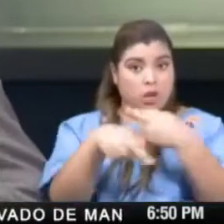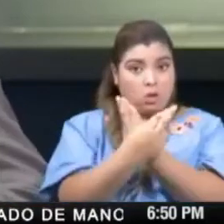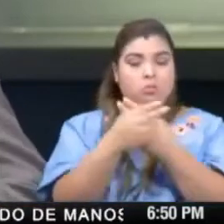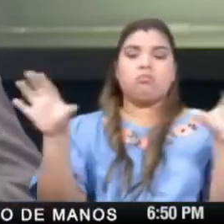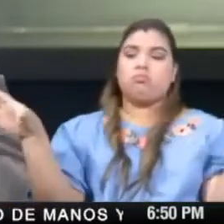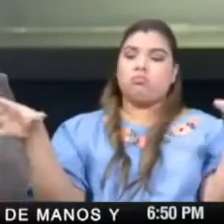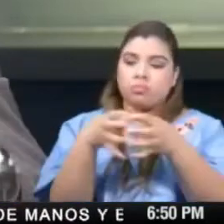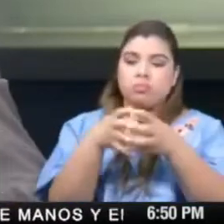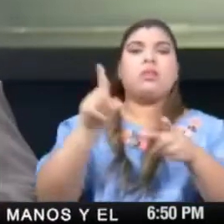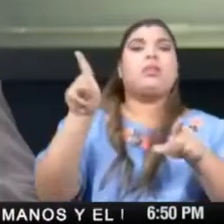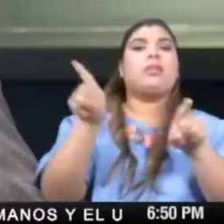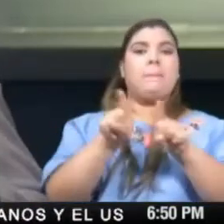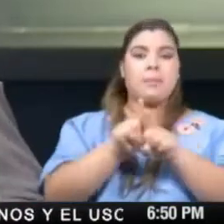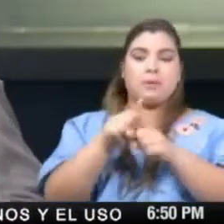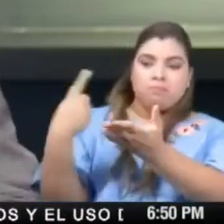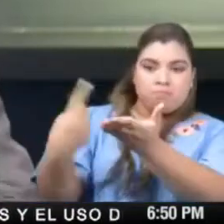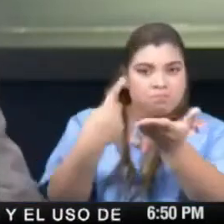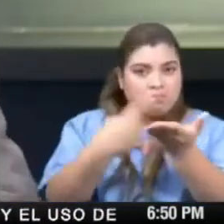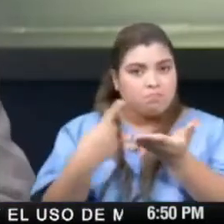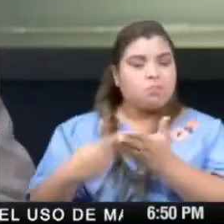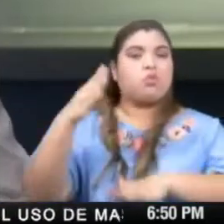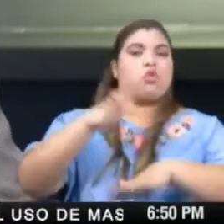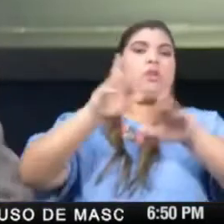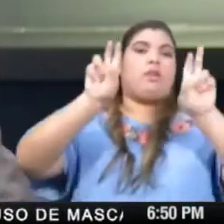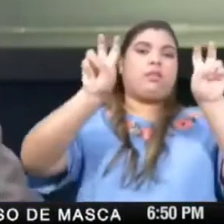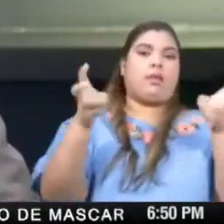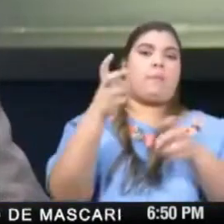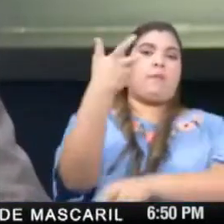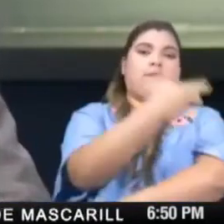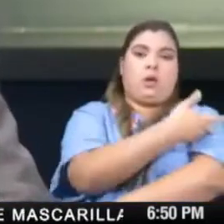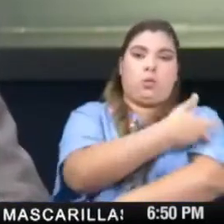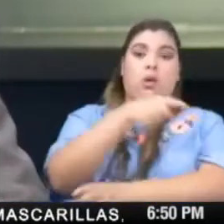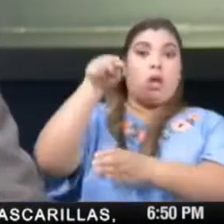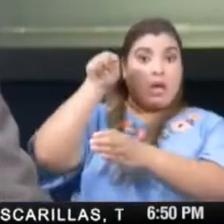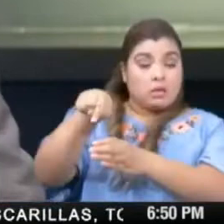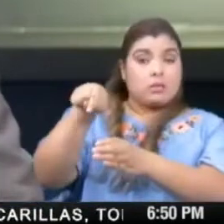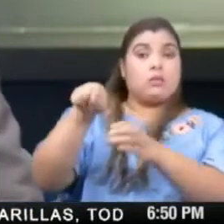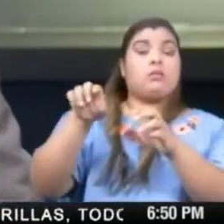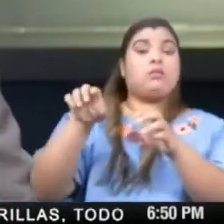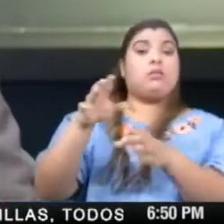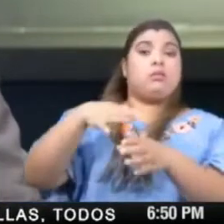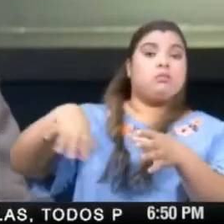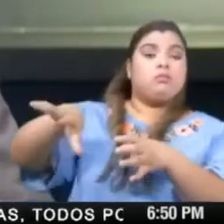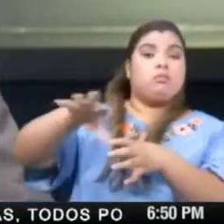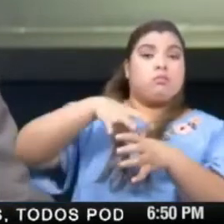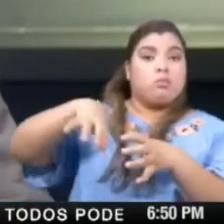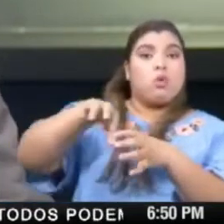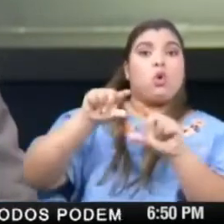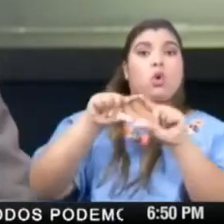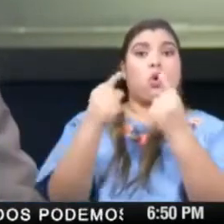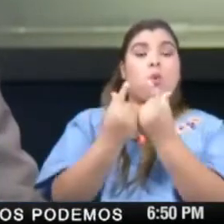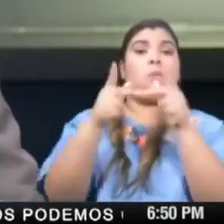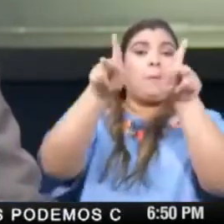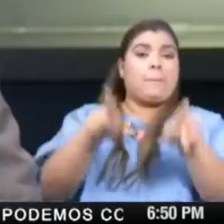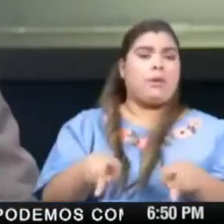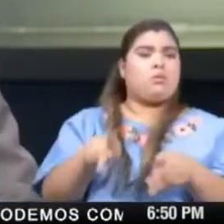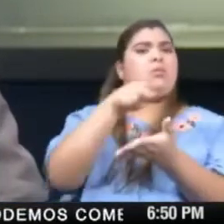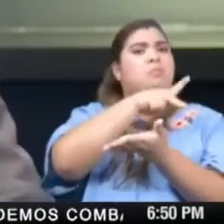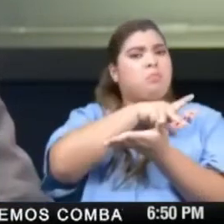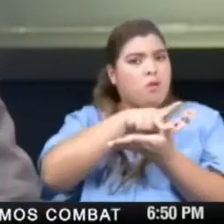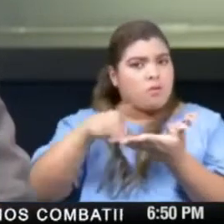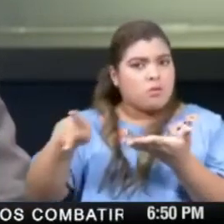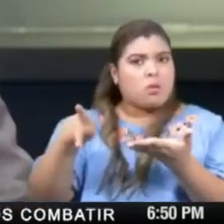interinstitucional. Ese equipo que es un grupo de profesionales, de